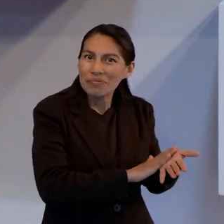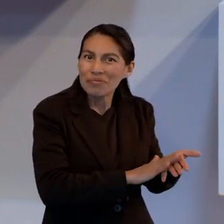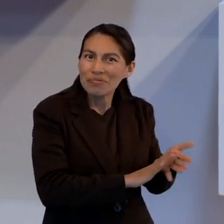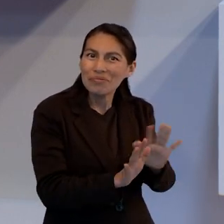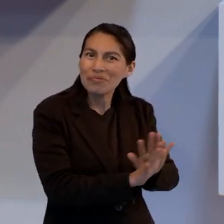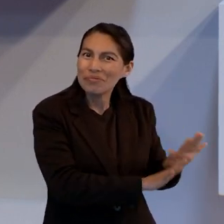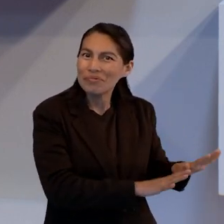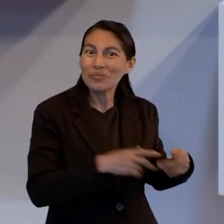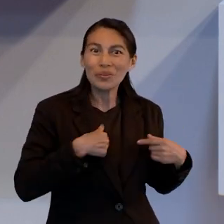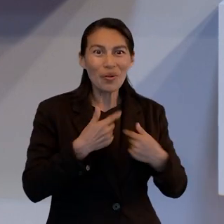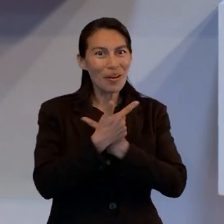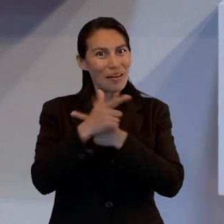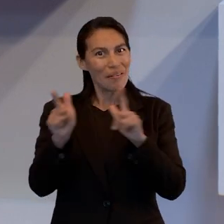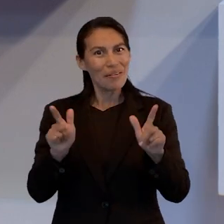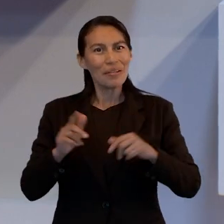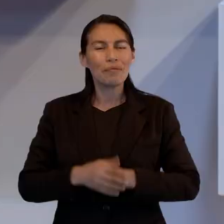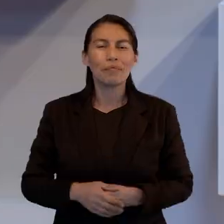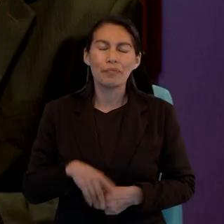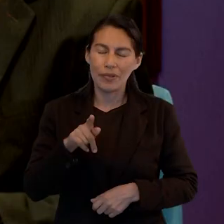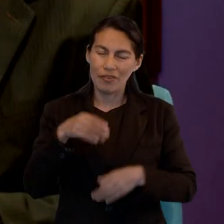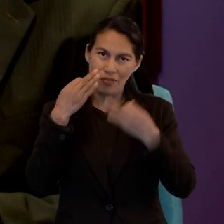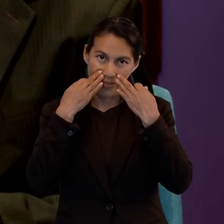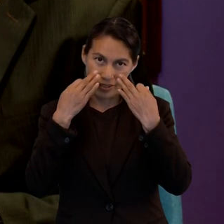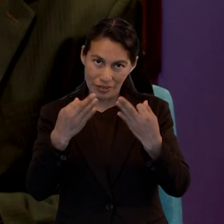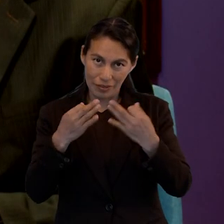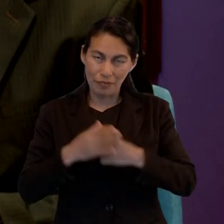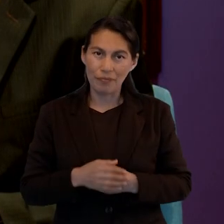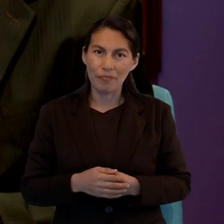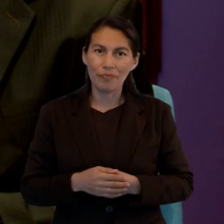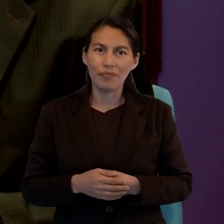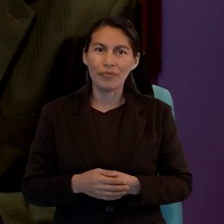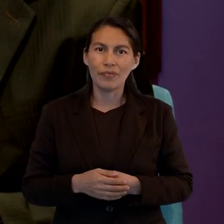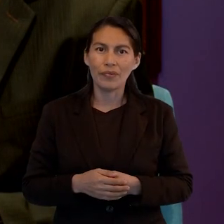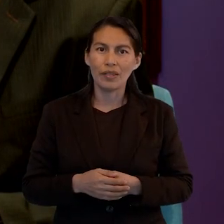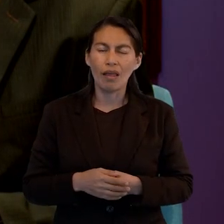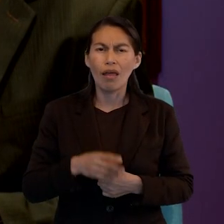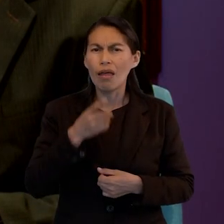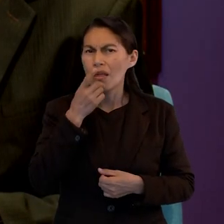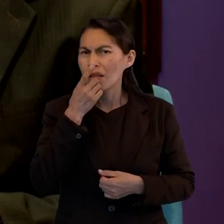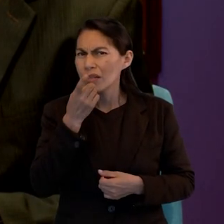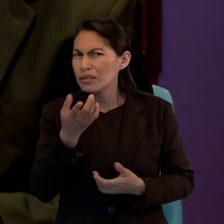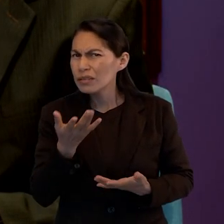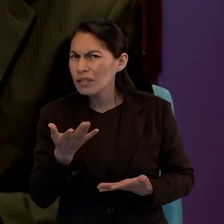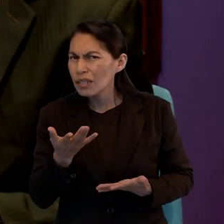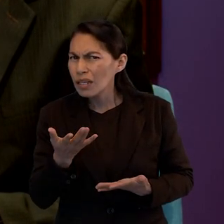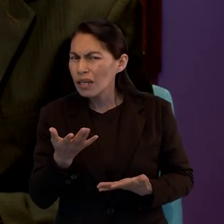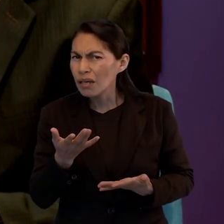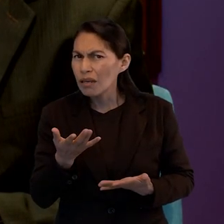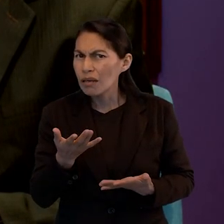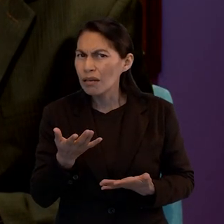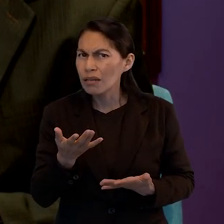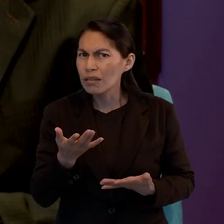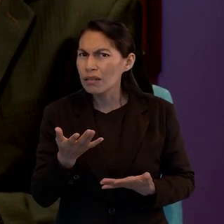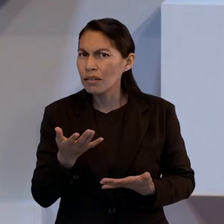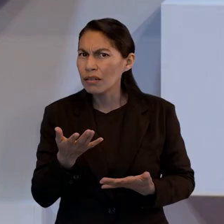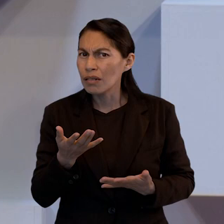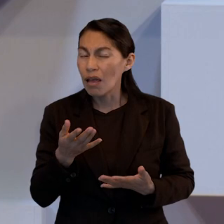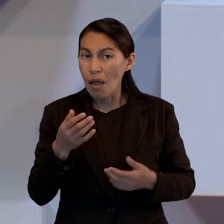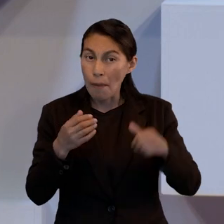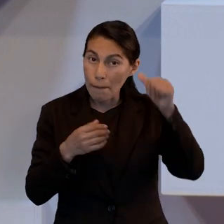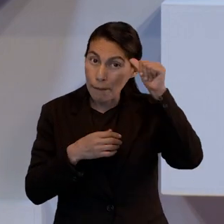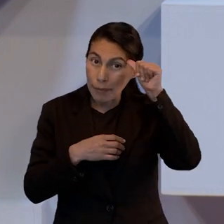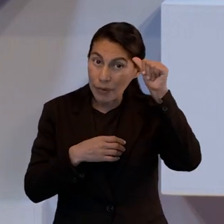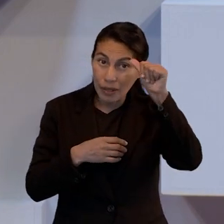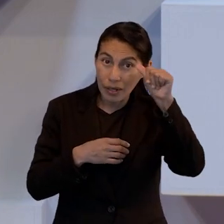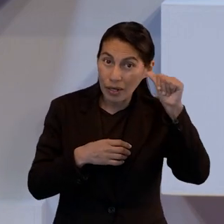nos presenta una advertencia. Una advertencia muy fuerte y dice, el